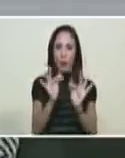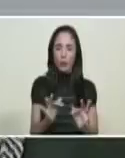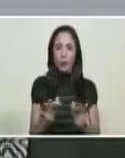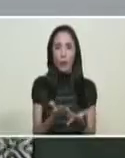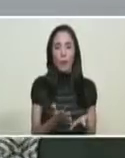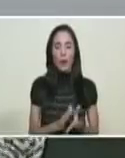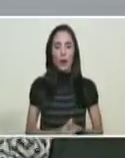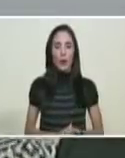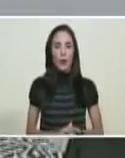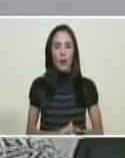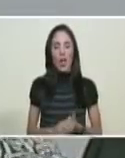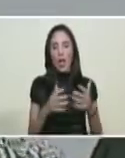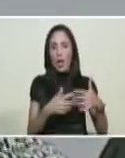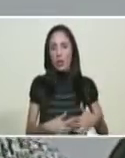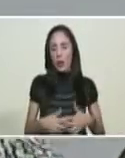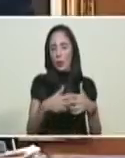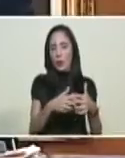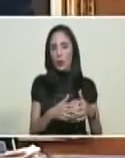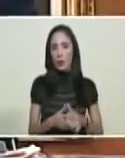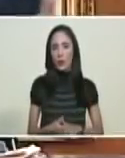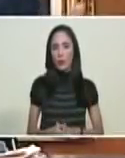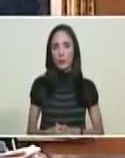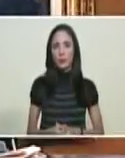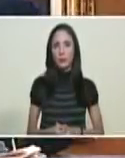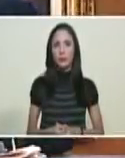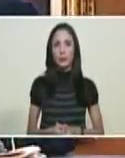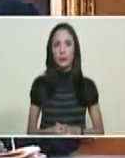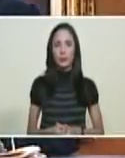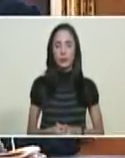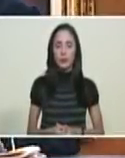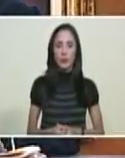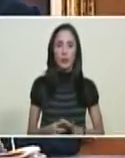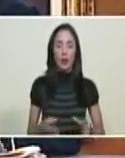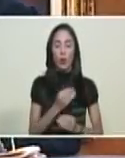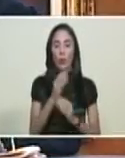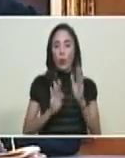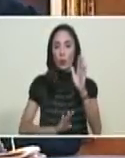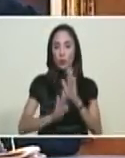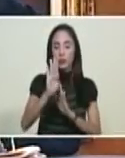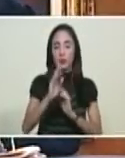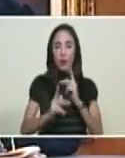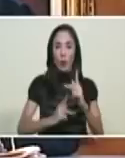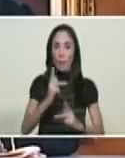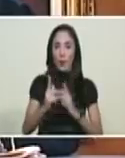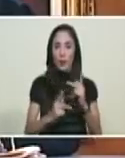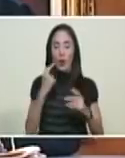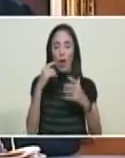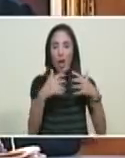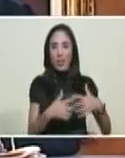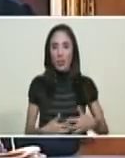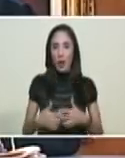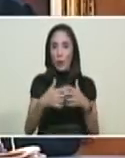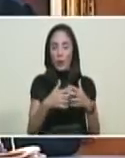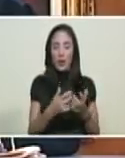Estados Unidos como una de las primeras potencias productoras de petróleo que inundó de petróleo